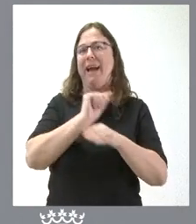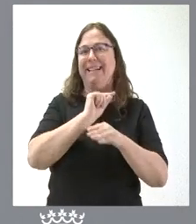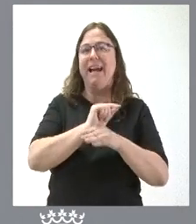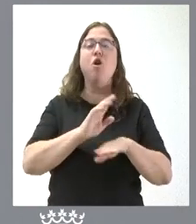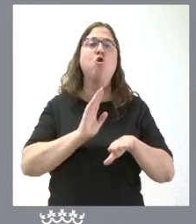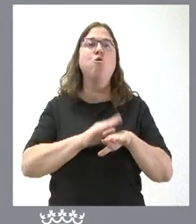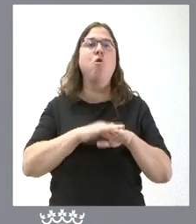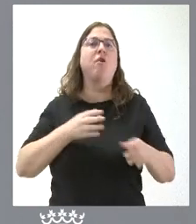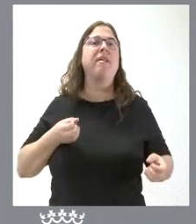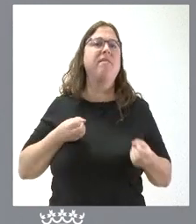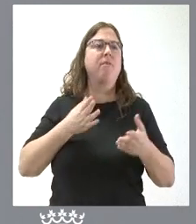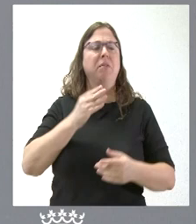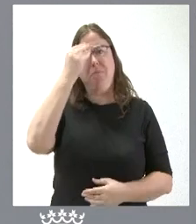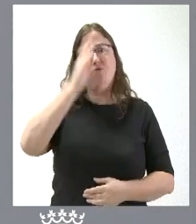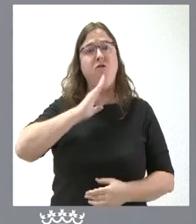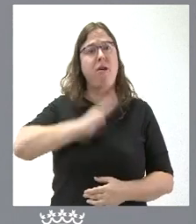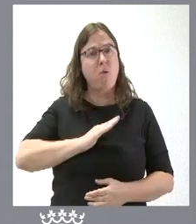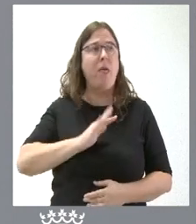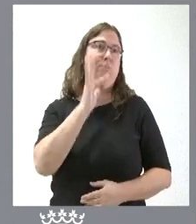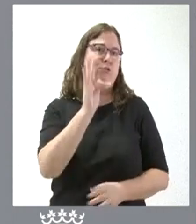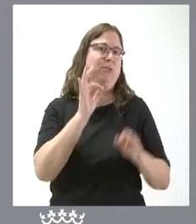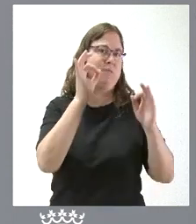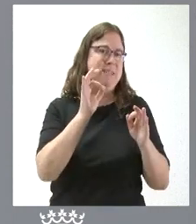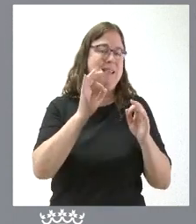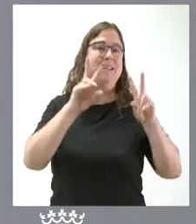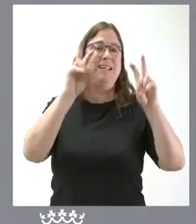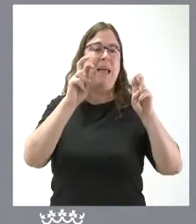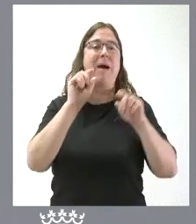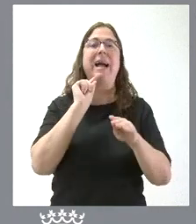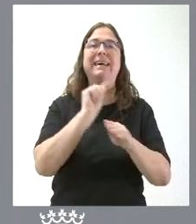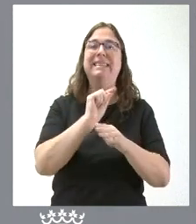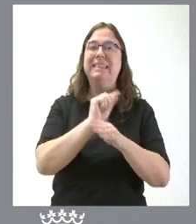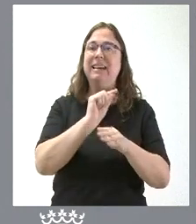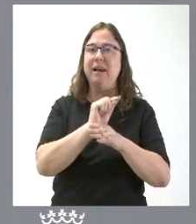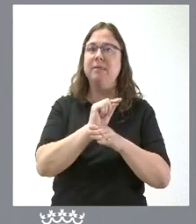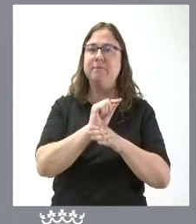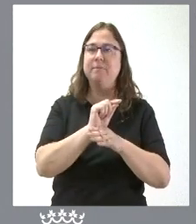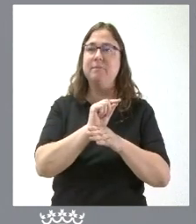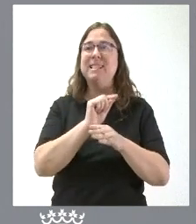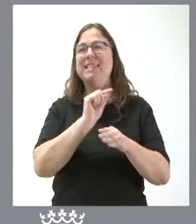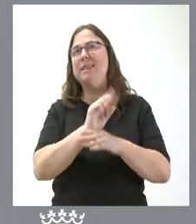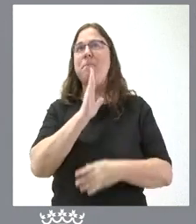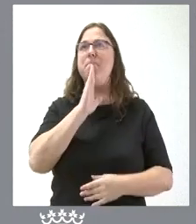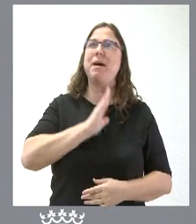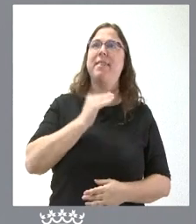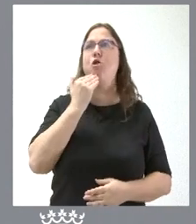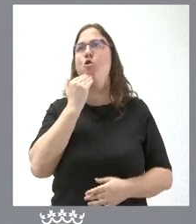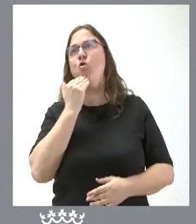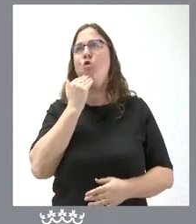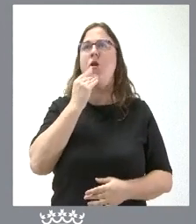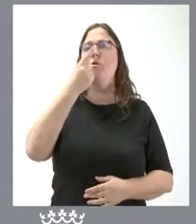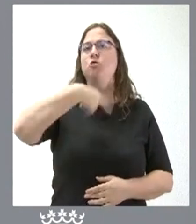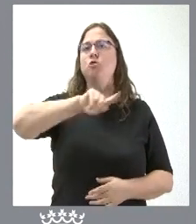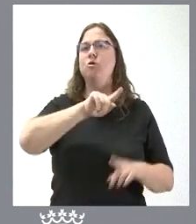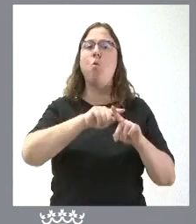me parece adecuada y correcta siempre positiva en la parte de la crítica que parece que nosotros no realizamos